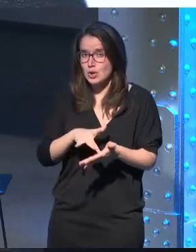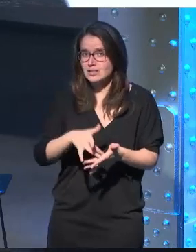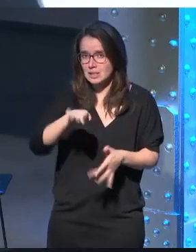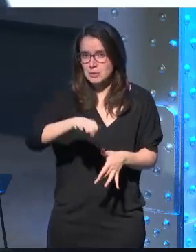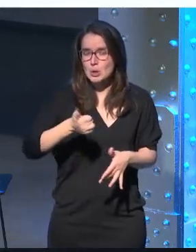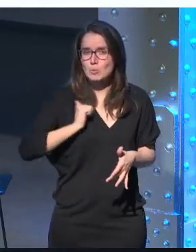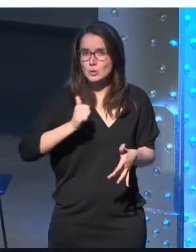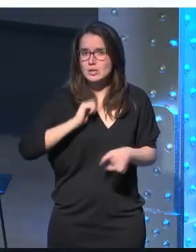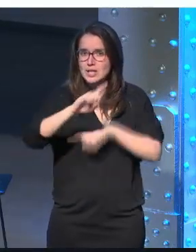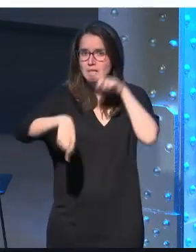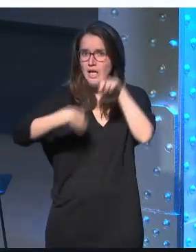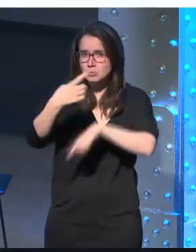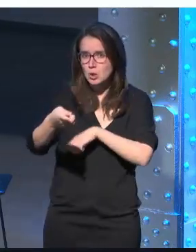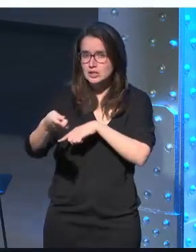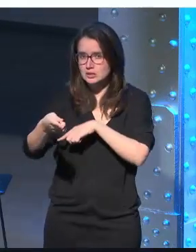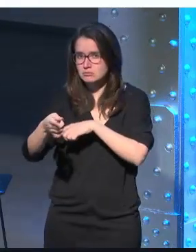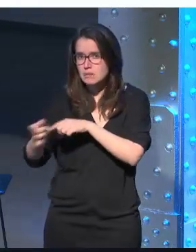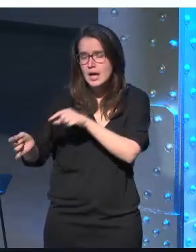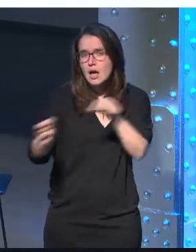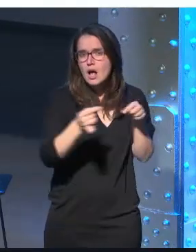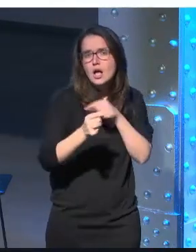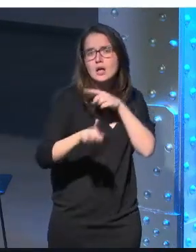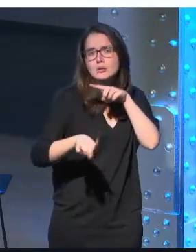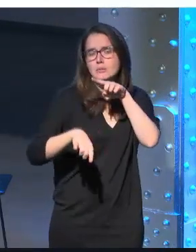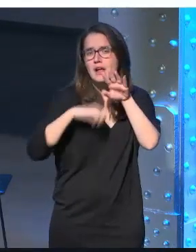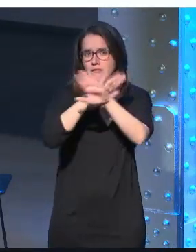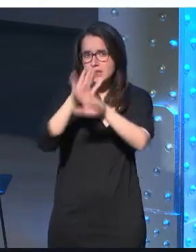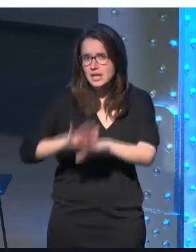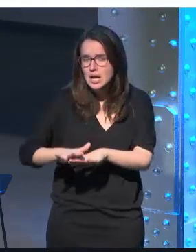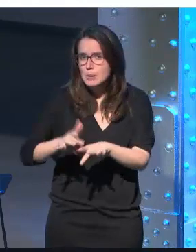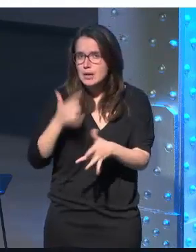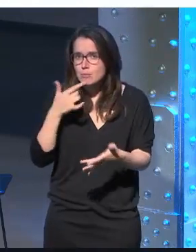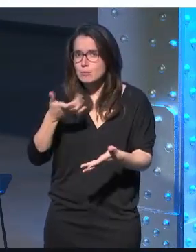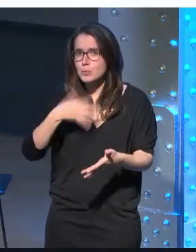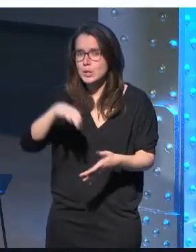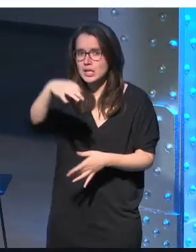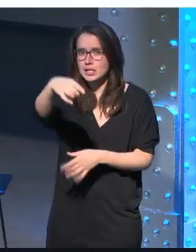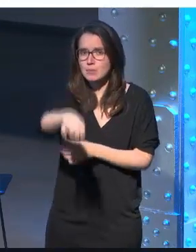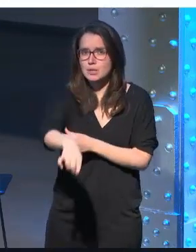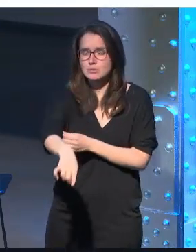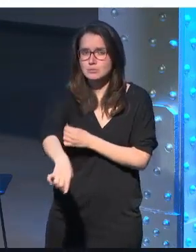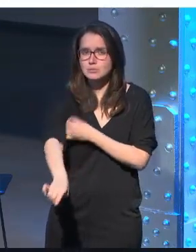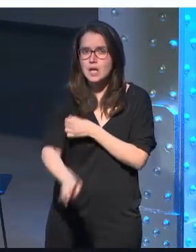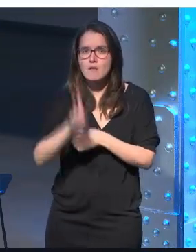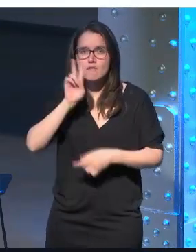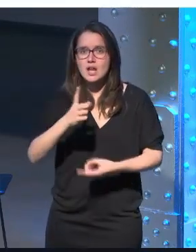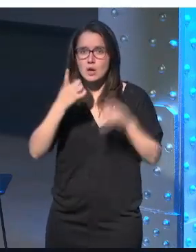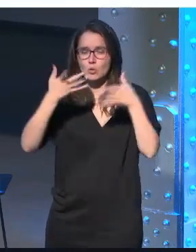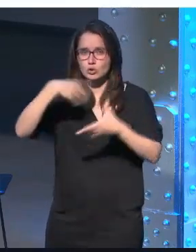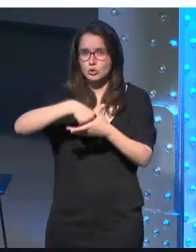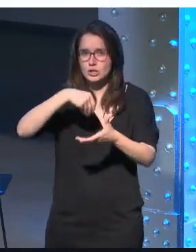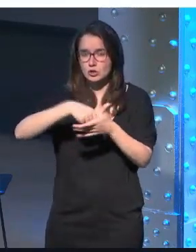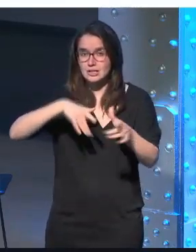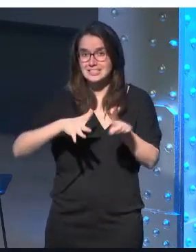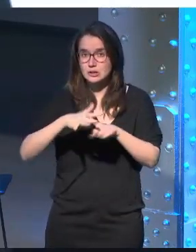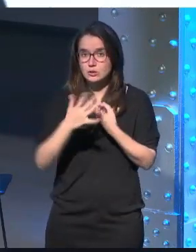la oportunidad luego en la parte de networking de encontrar al final de las sesiones poder también ver algunos contenidos en este